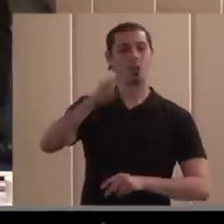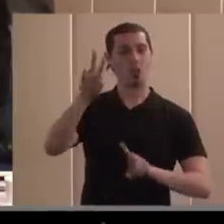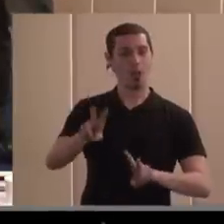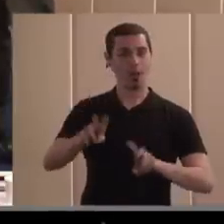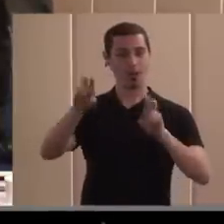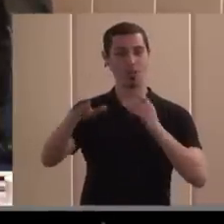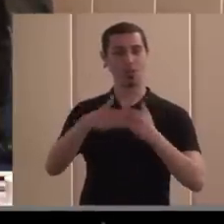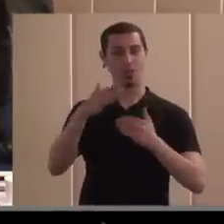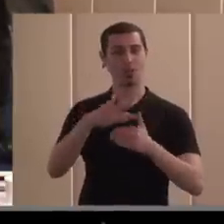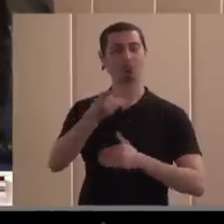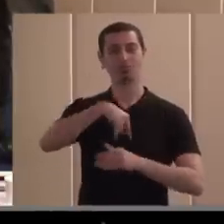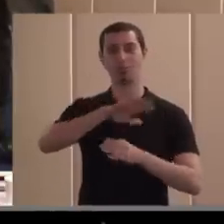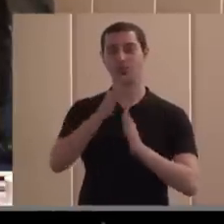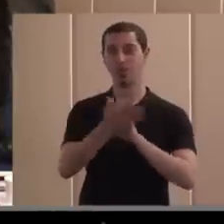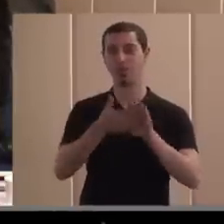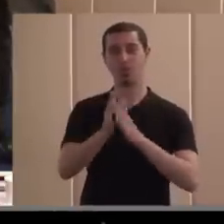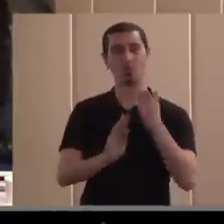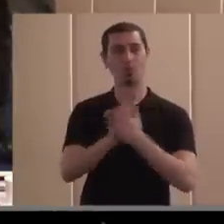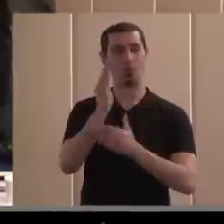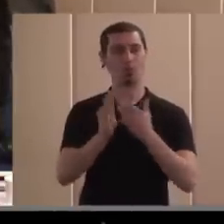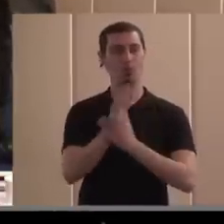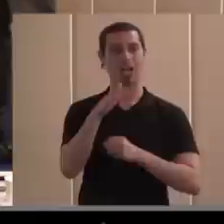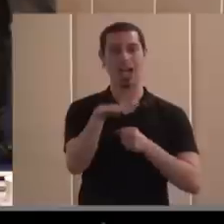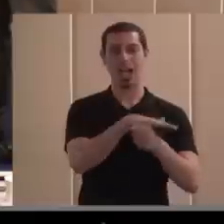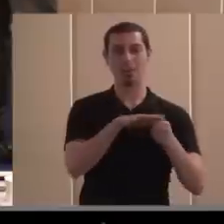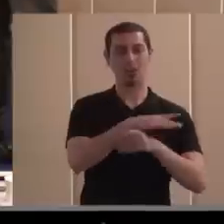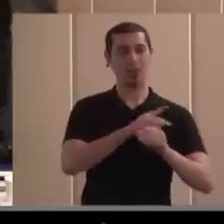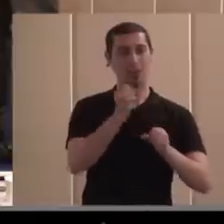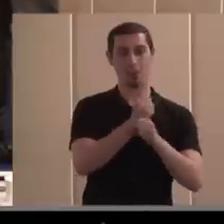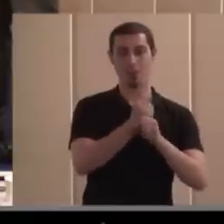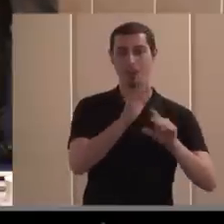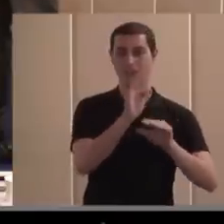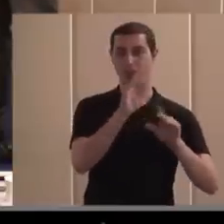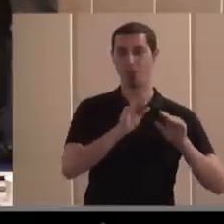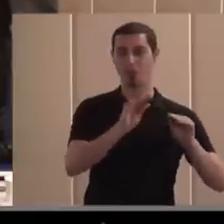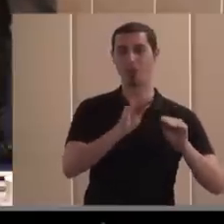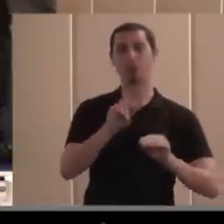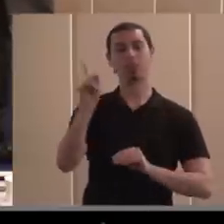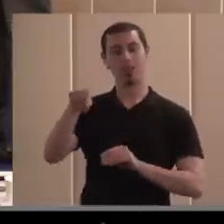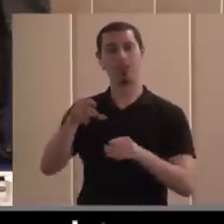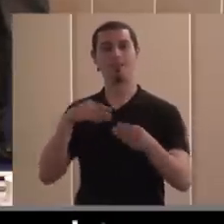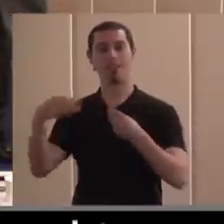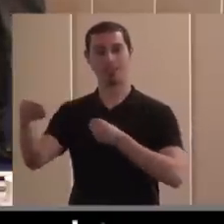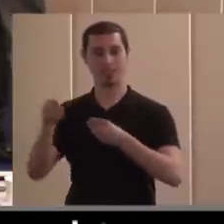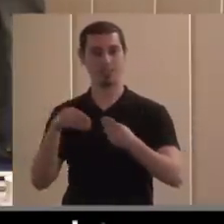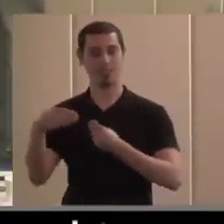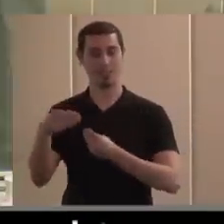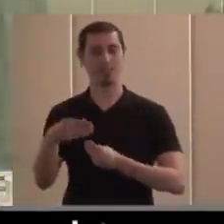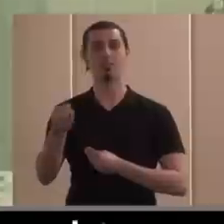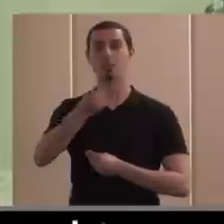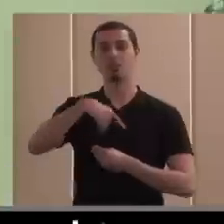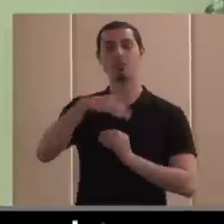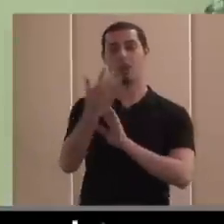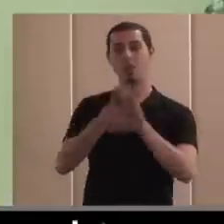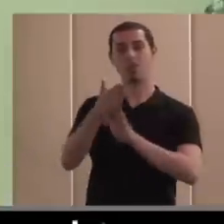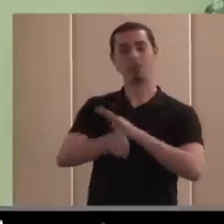proyectos de innovación tanto en el ámbito del empleo y la formación como en el ámbito de la accesibilidad y concurrido a numerosas